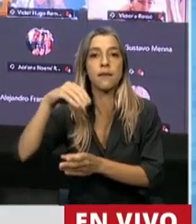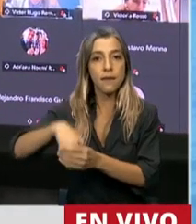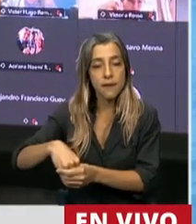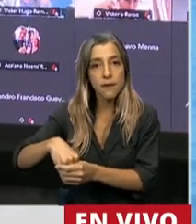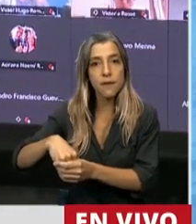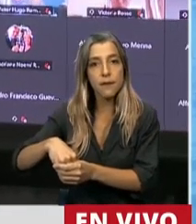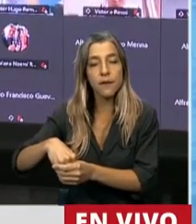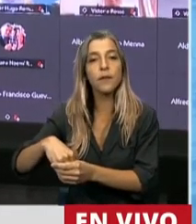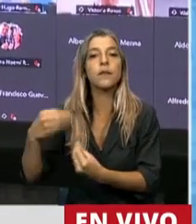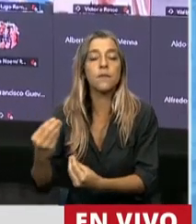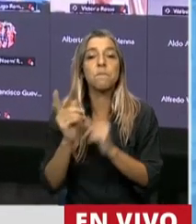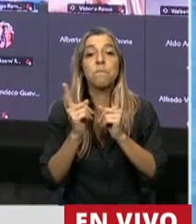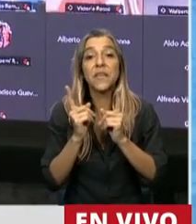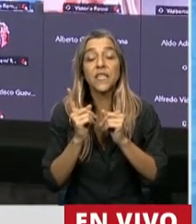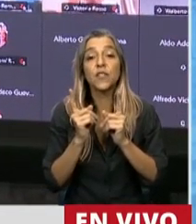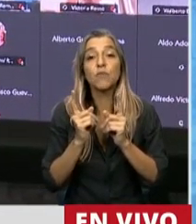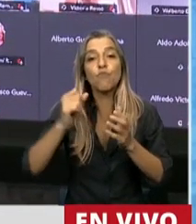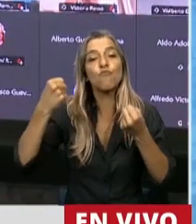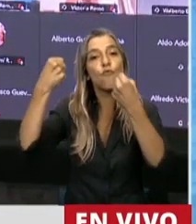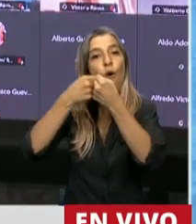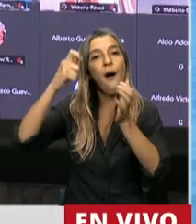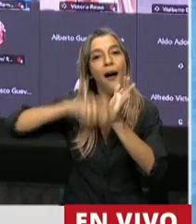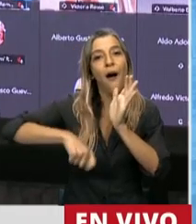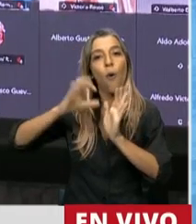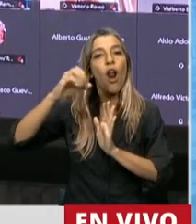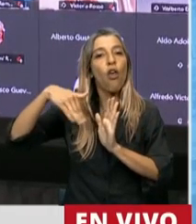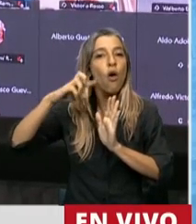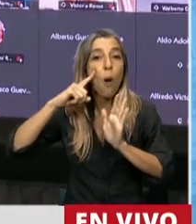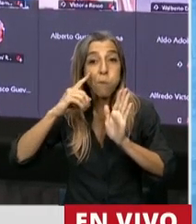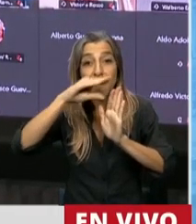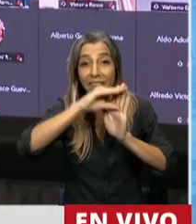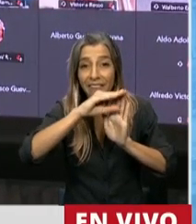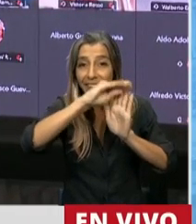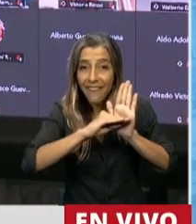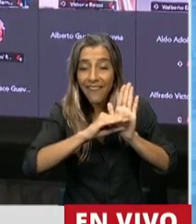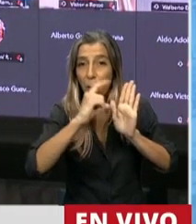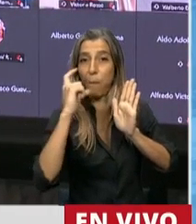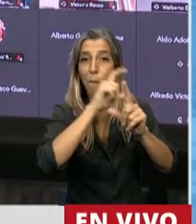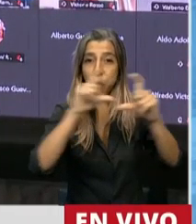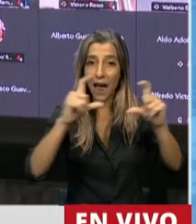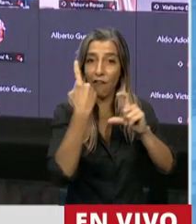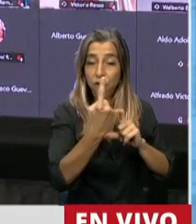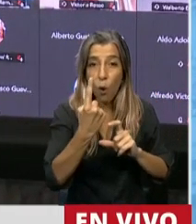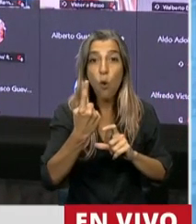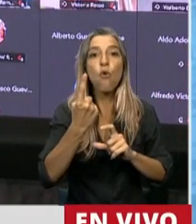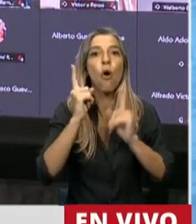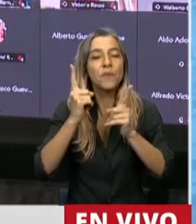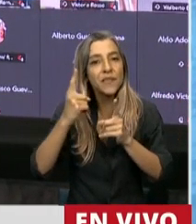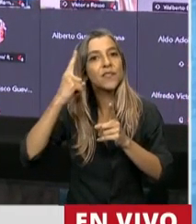lo que el preámbulo de la OMPI establecía en el acuerdo de Marrakech.